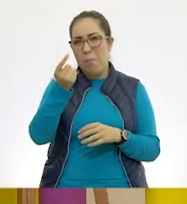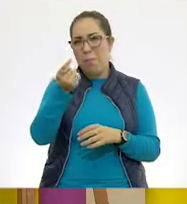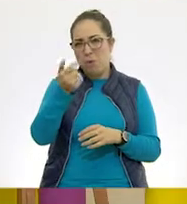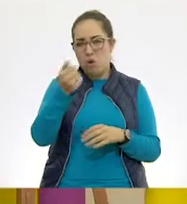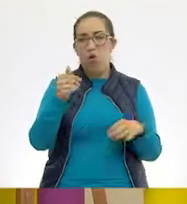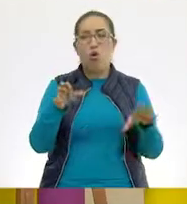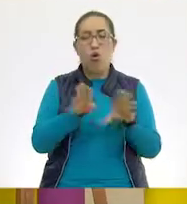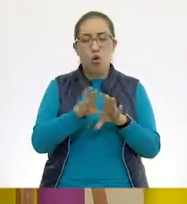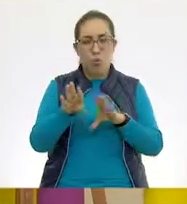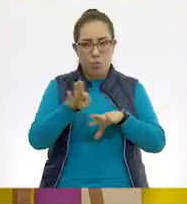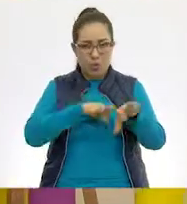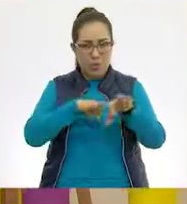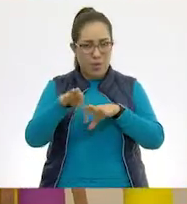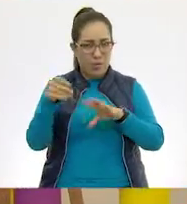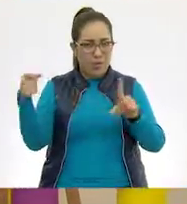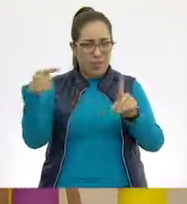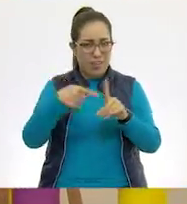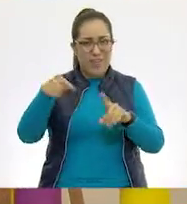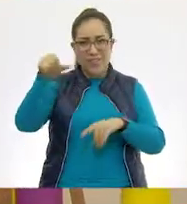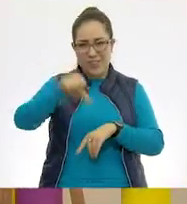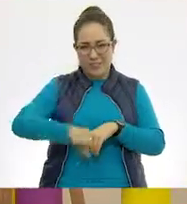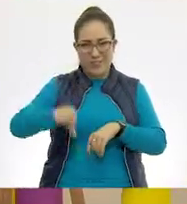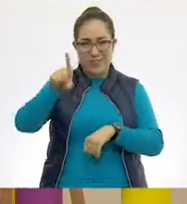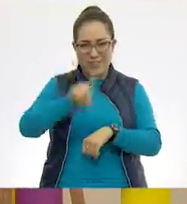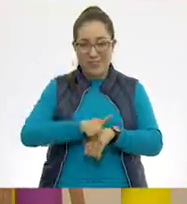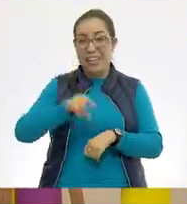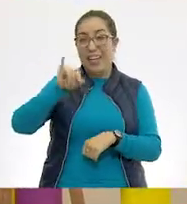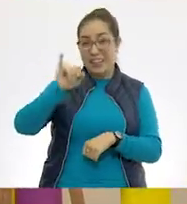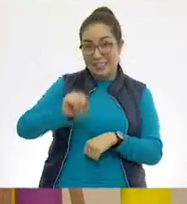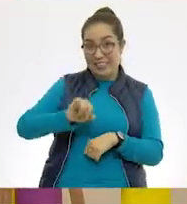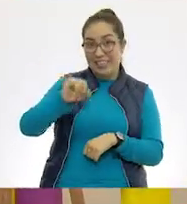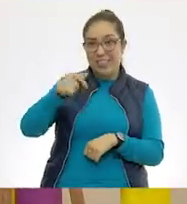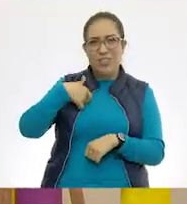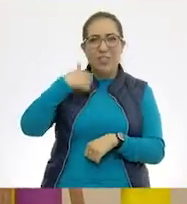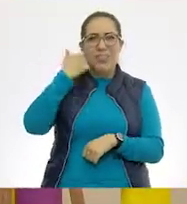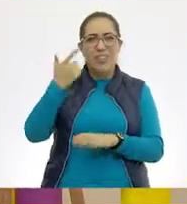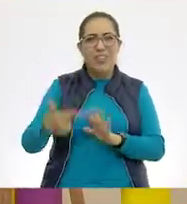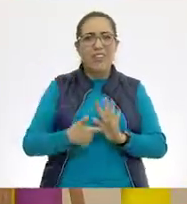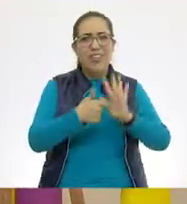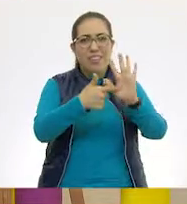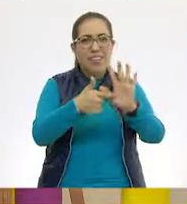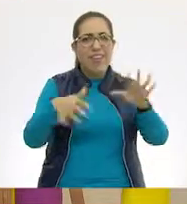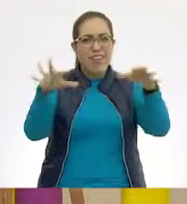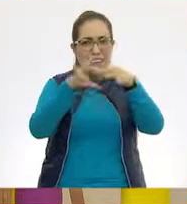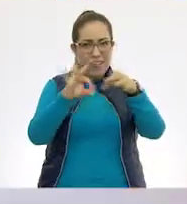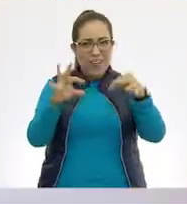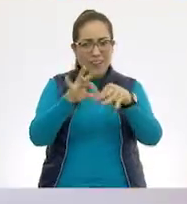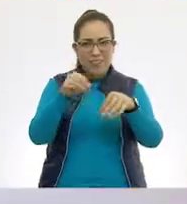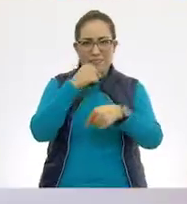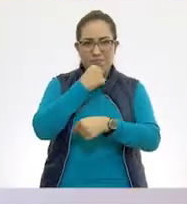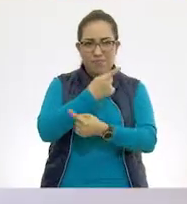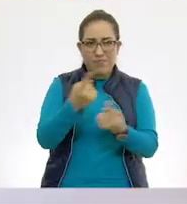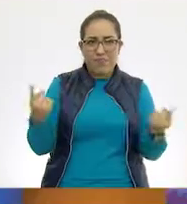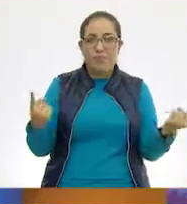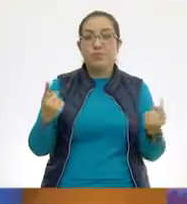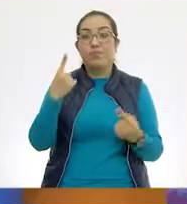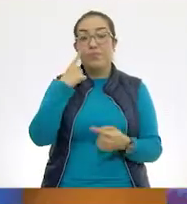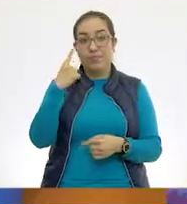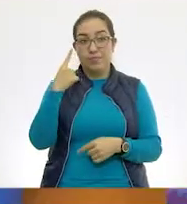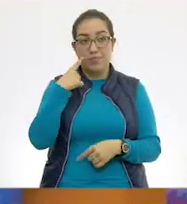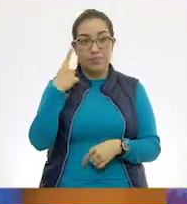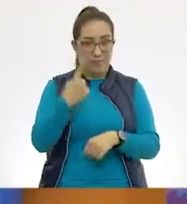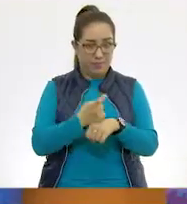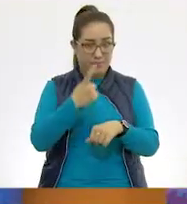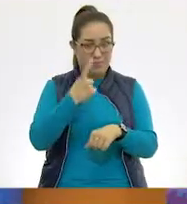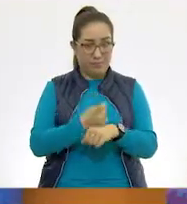de hoy. Sí, yo quiero compartirles a todas las niñas y niños del tercer grado los descubrimientos que hemos hecho, maestra. Muy bien, pero entonces, ¿qué te parece si